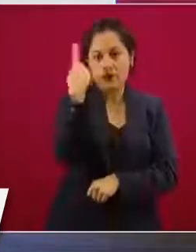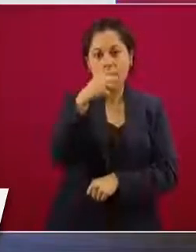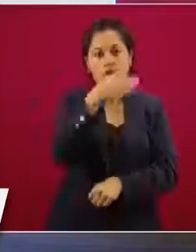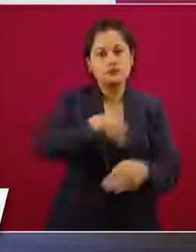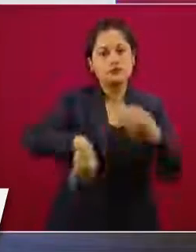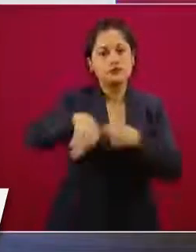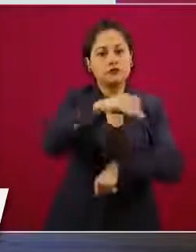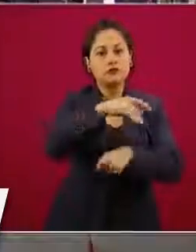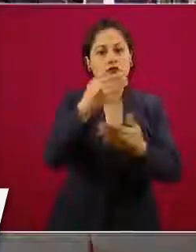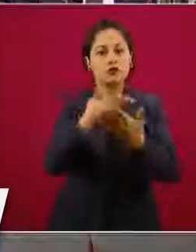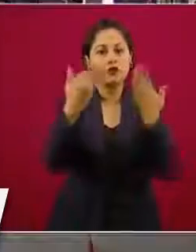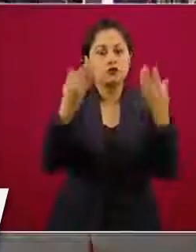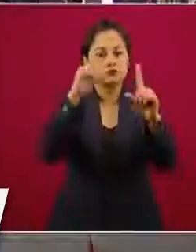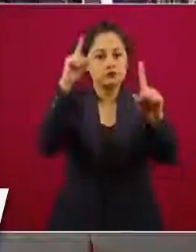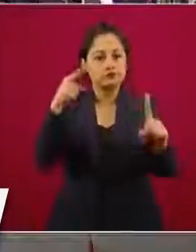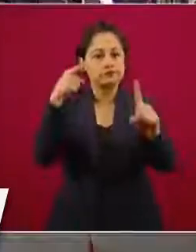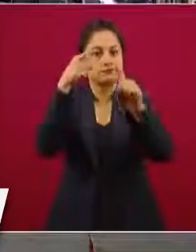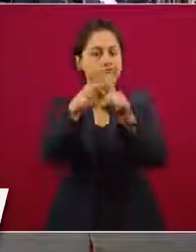Muchas gracias.